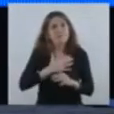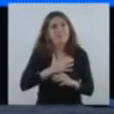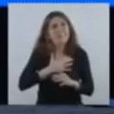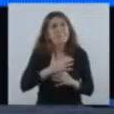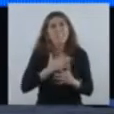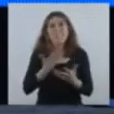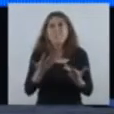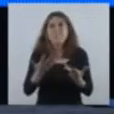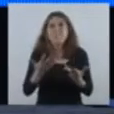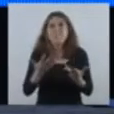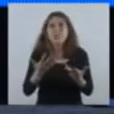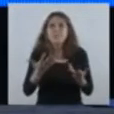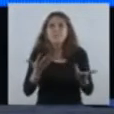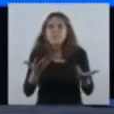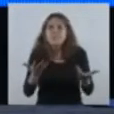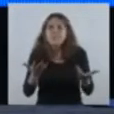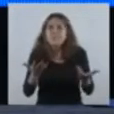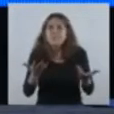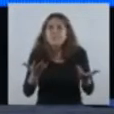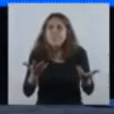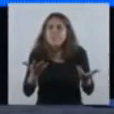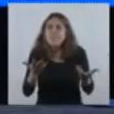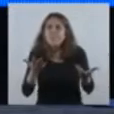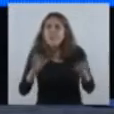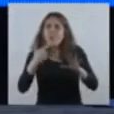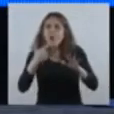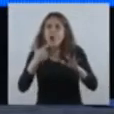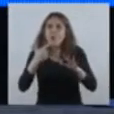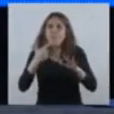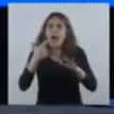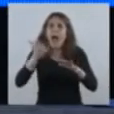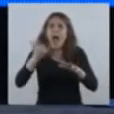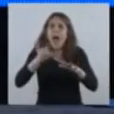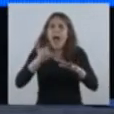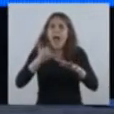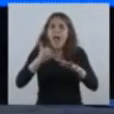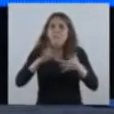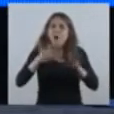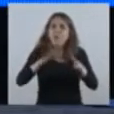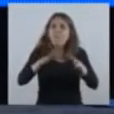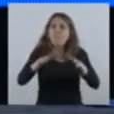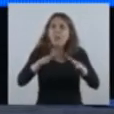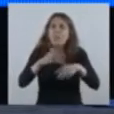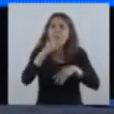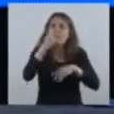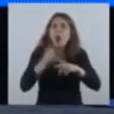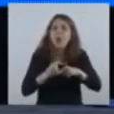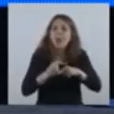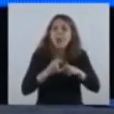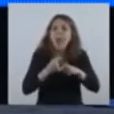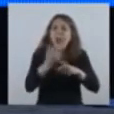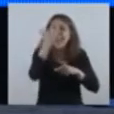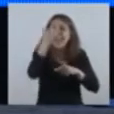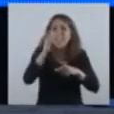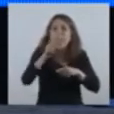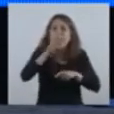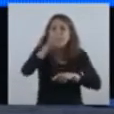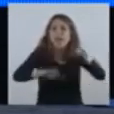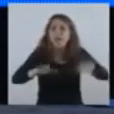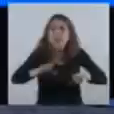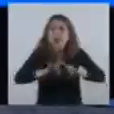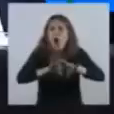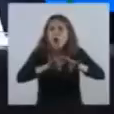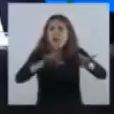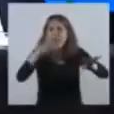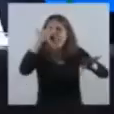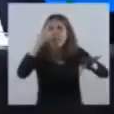estabilizándonos en una meseta de 15.000 casos diarios. Y lo que vemos